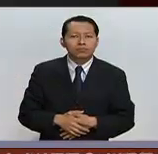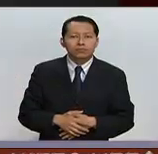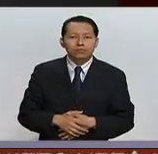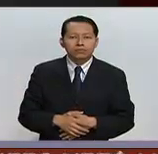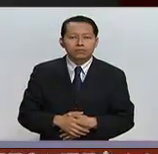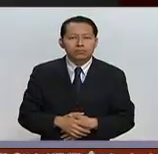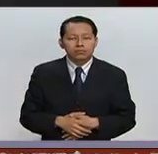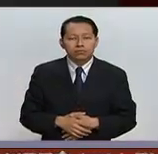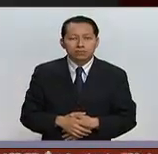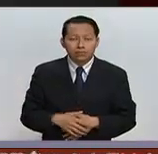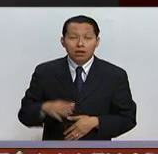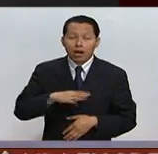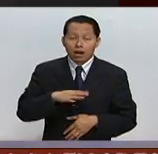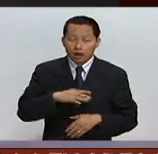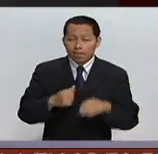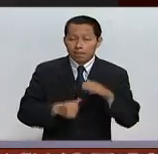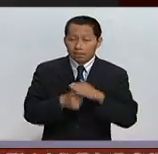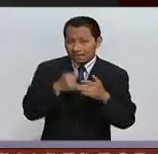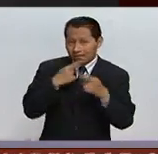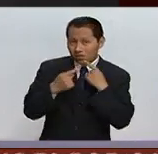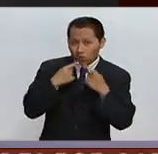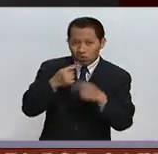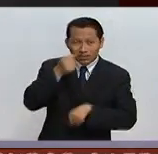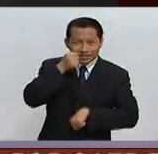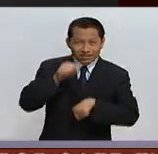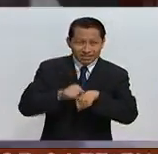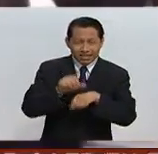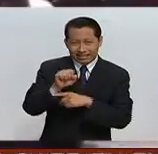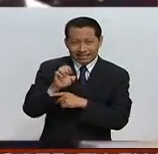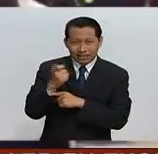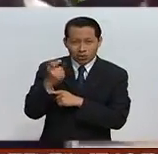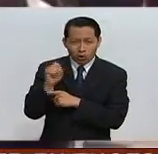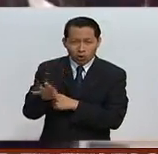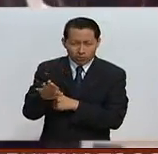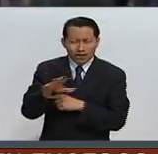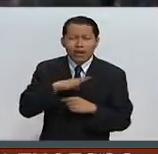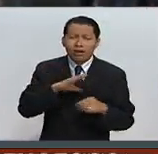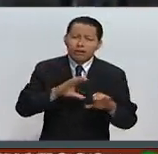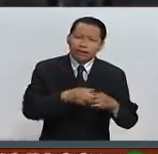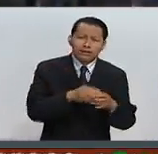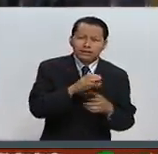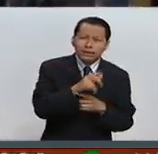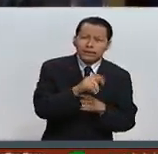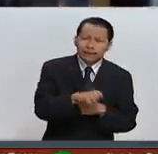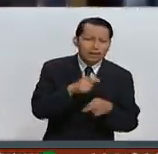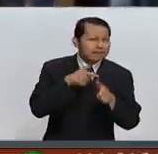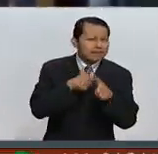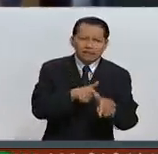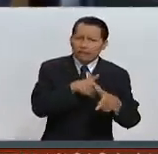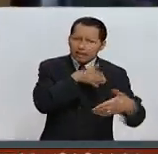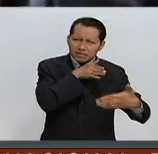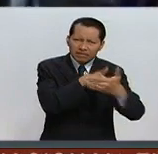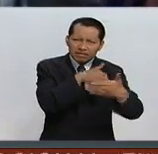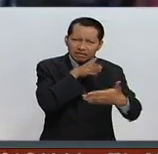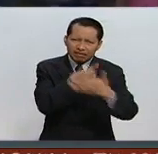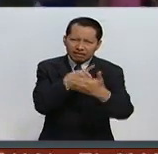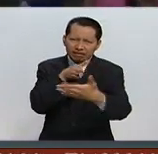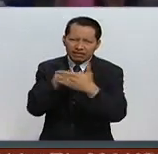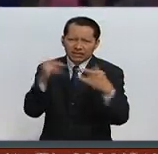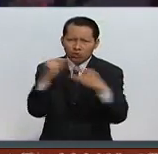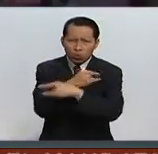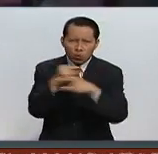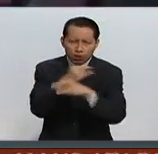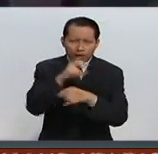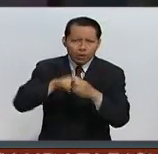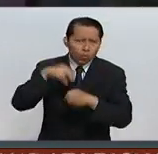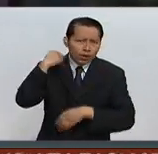A pesar de la mesa de diálogo instalada en la Secretaría de Gobernación, los integrantes de la CENTE mantienen sus bloqueos en ocho puntos carreteros en Oaxaca.